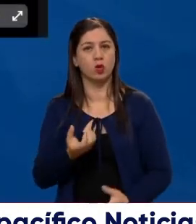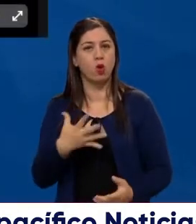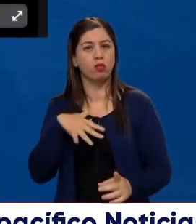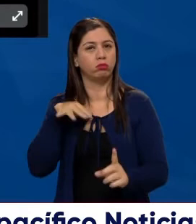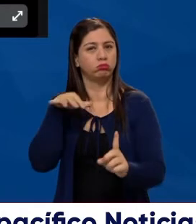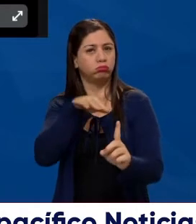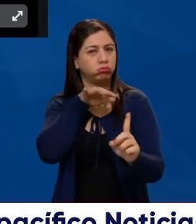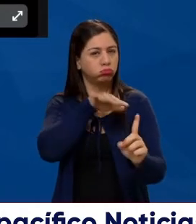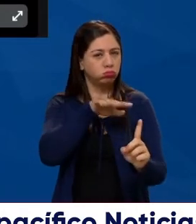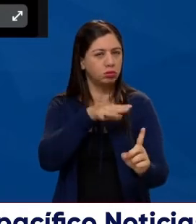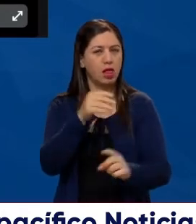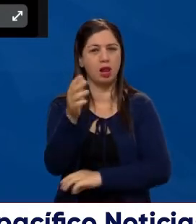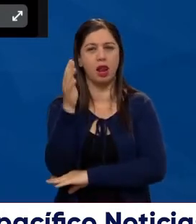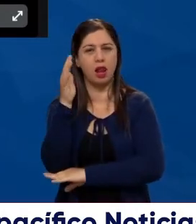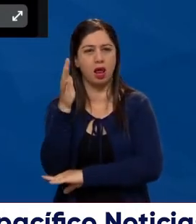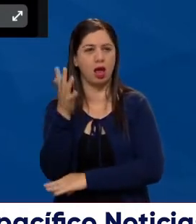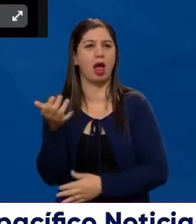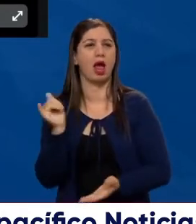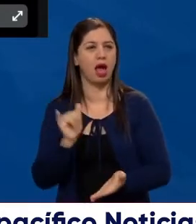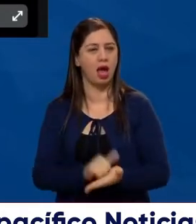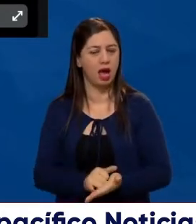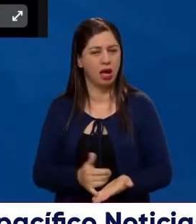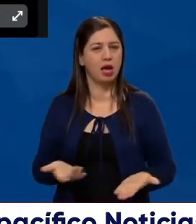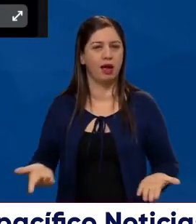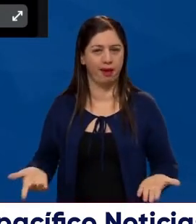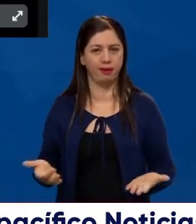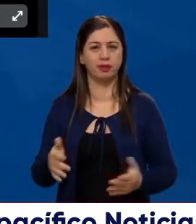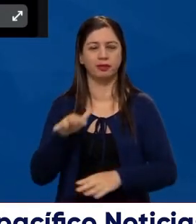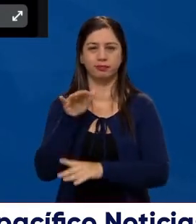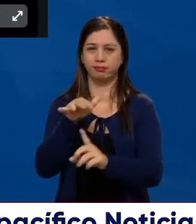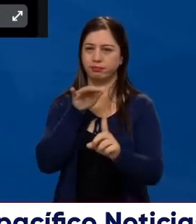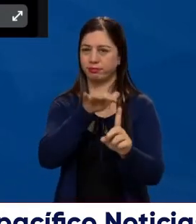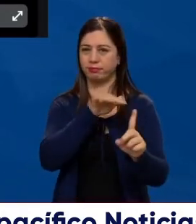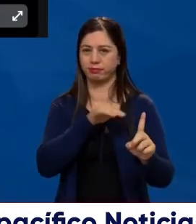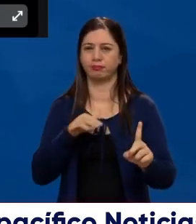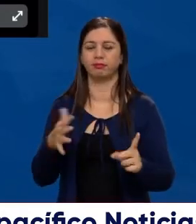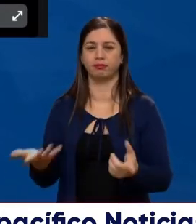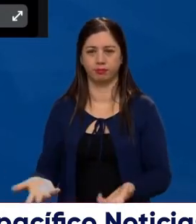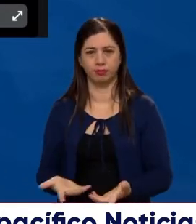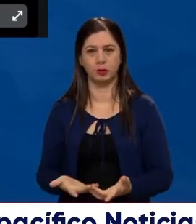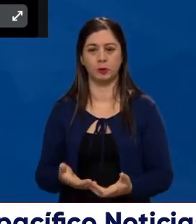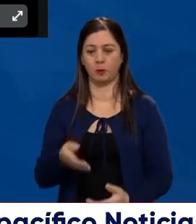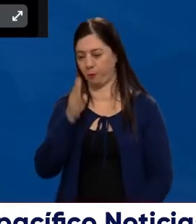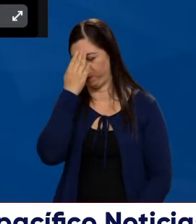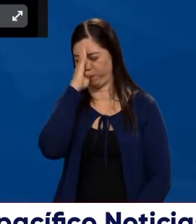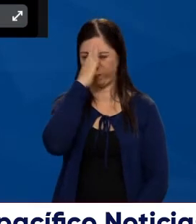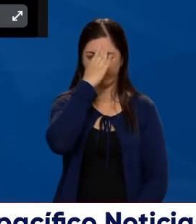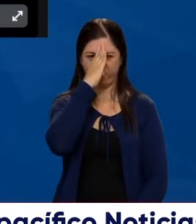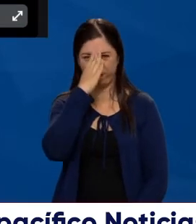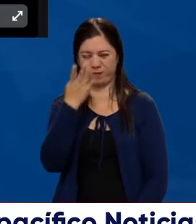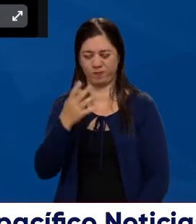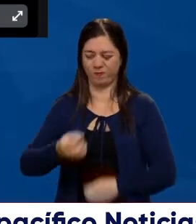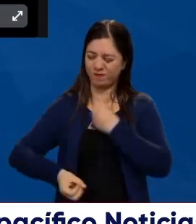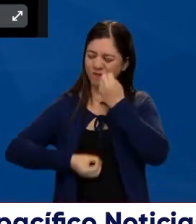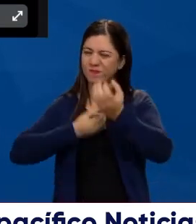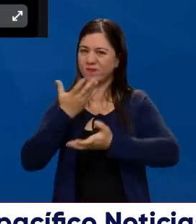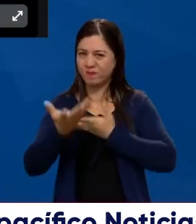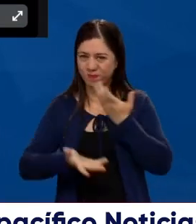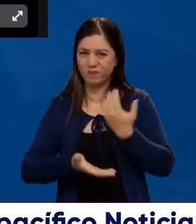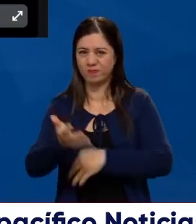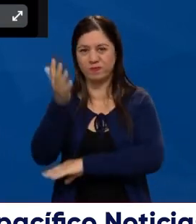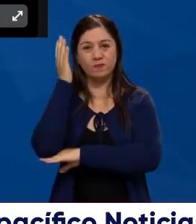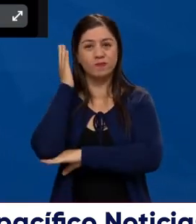influido las declaraciones y todo, ahí está lo que ha influido en los indecisos, las declaraciones no